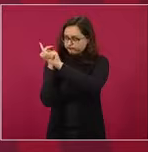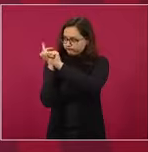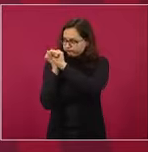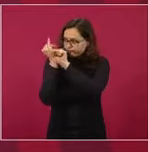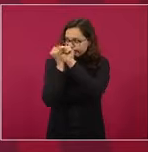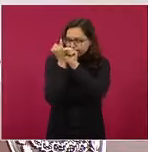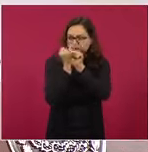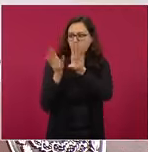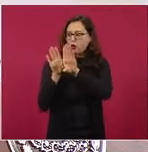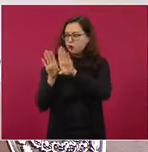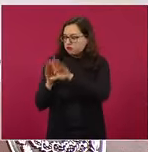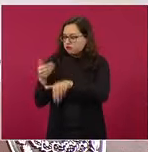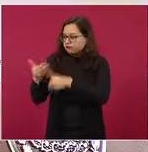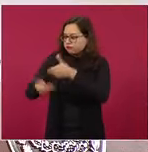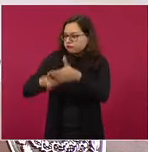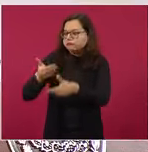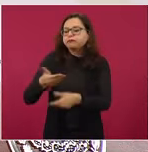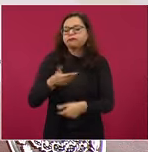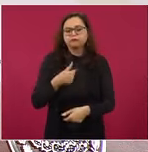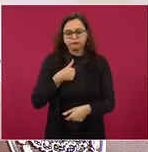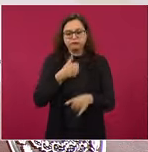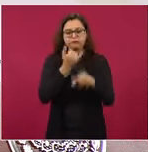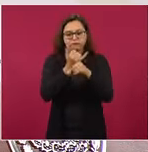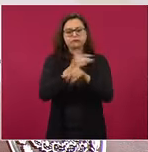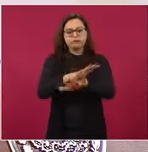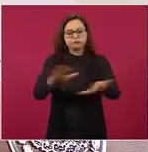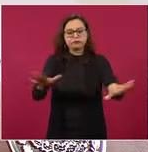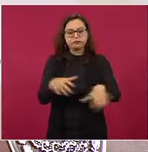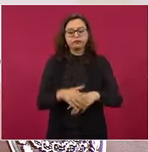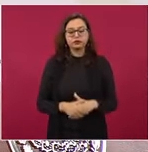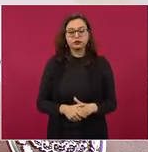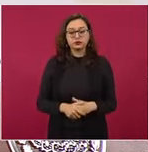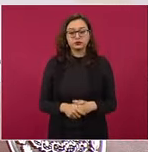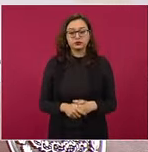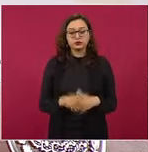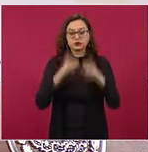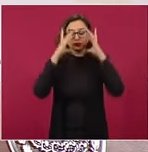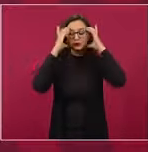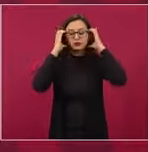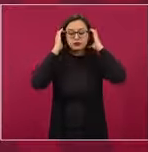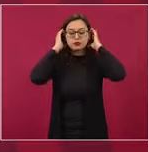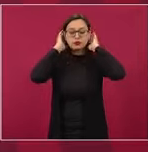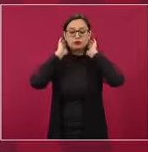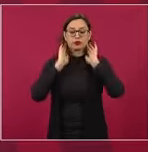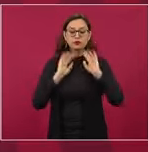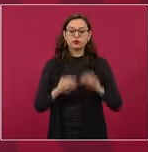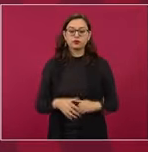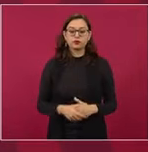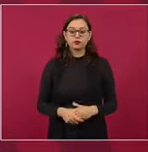no estamos pensando en